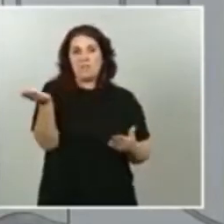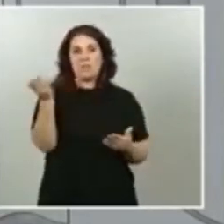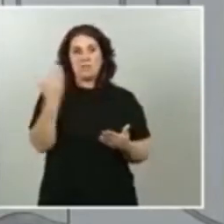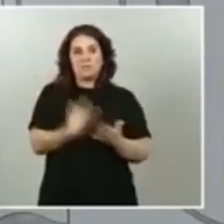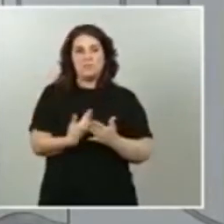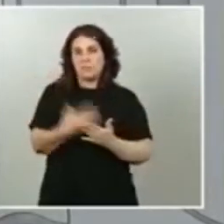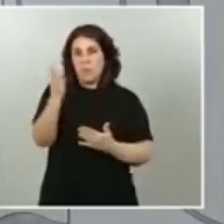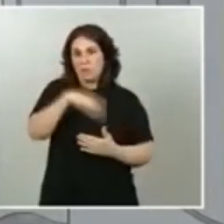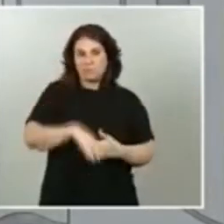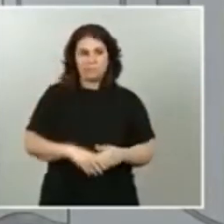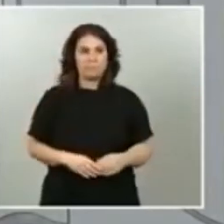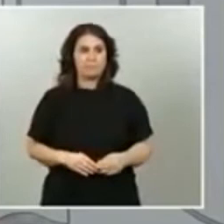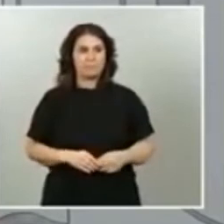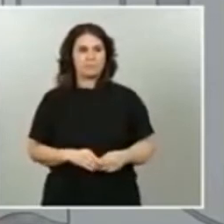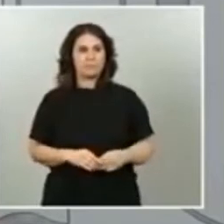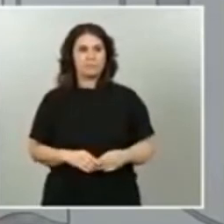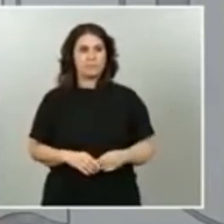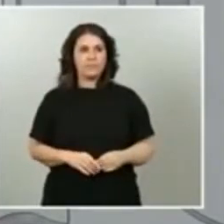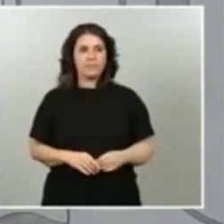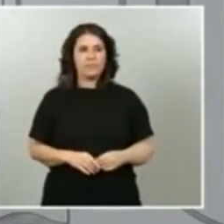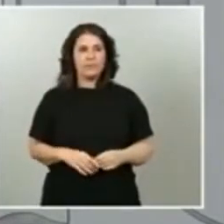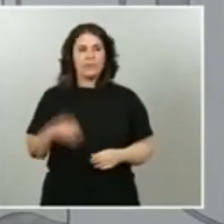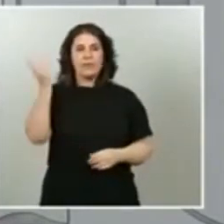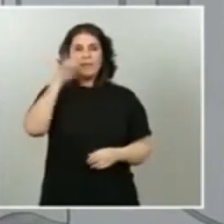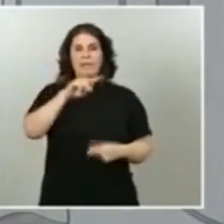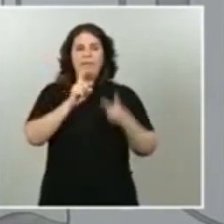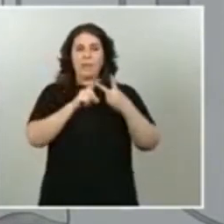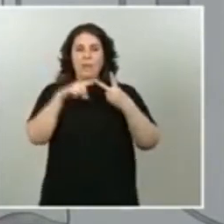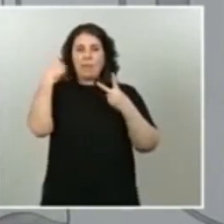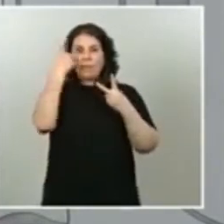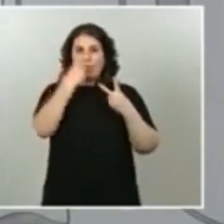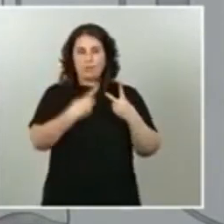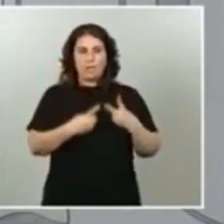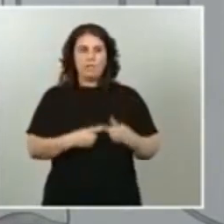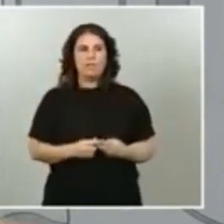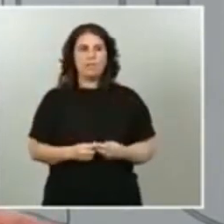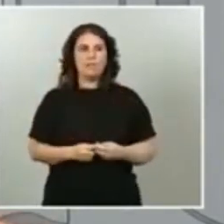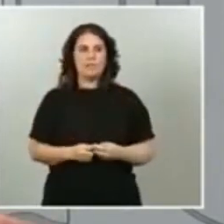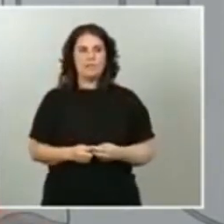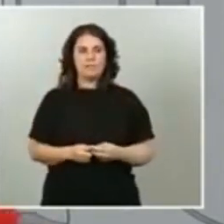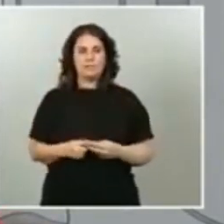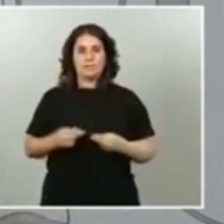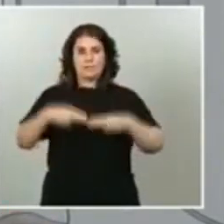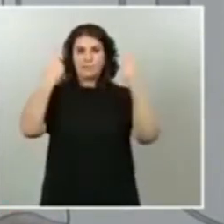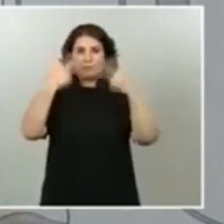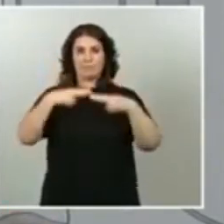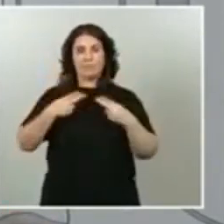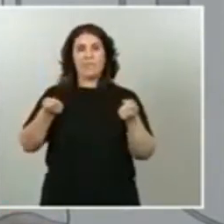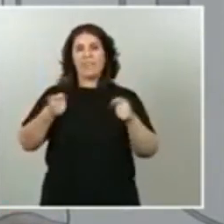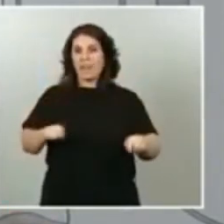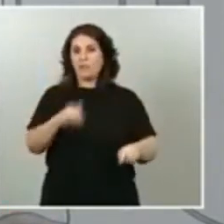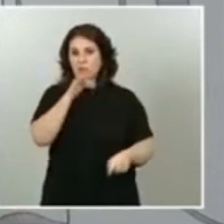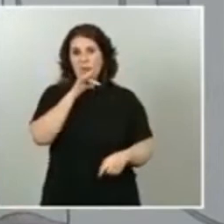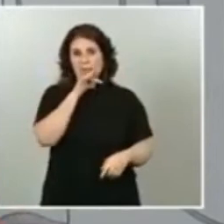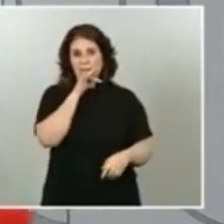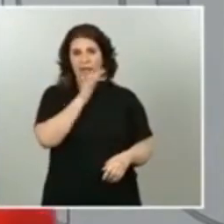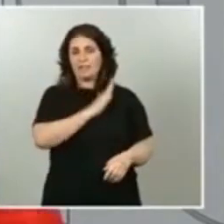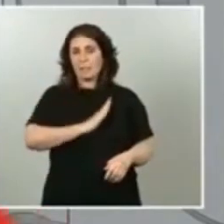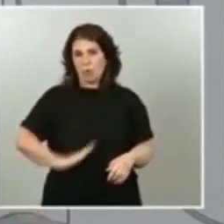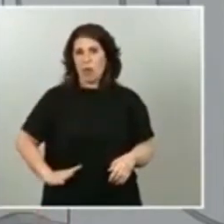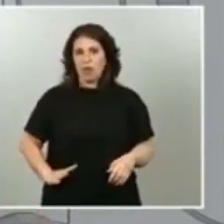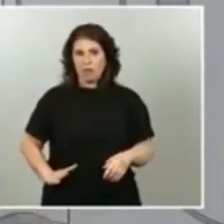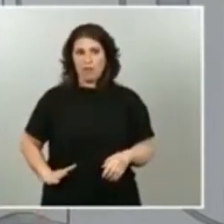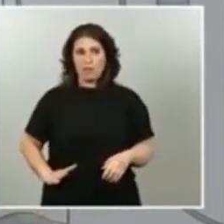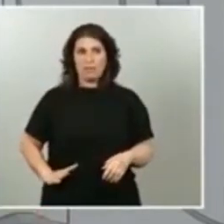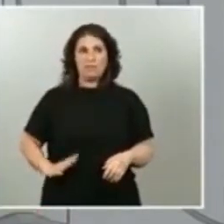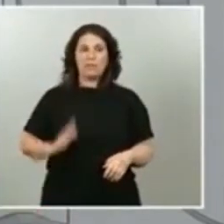saben ustedes en relación con la segunda pregunta que los pasos fronterizos continúan cerrados de forma temporal tanto en Ceuta